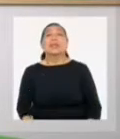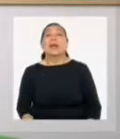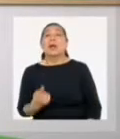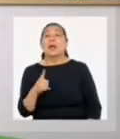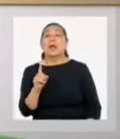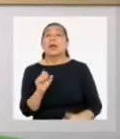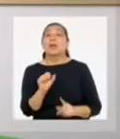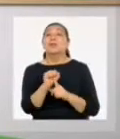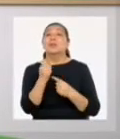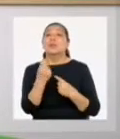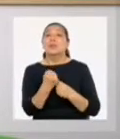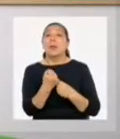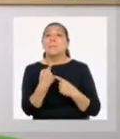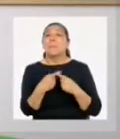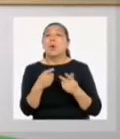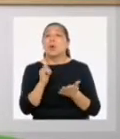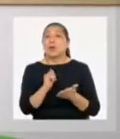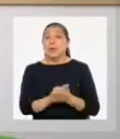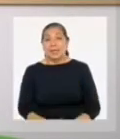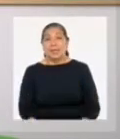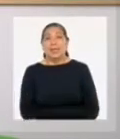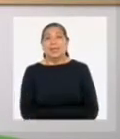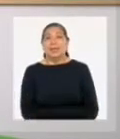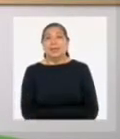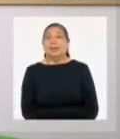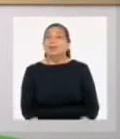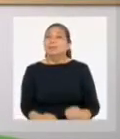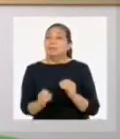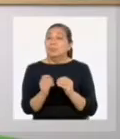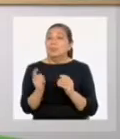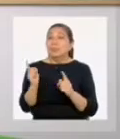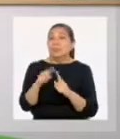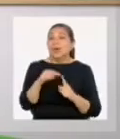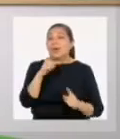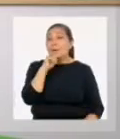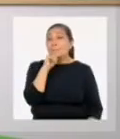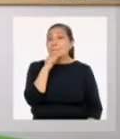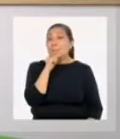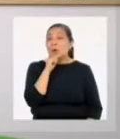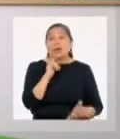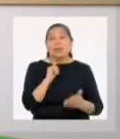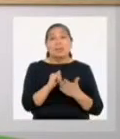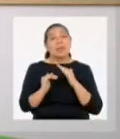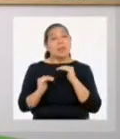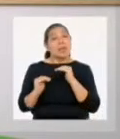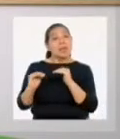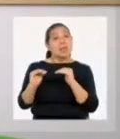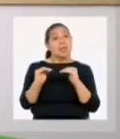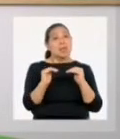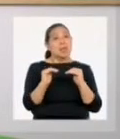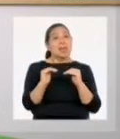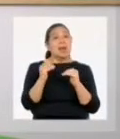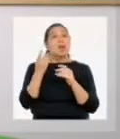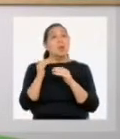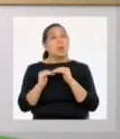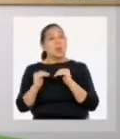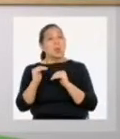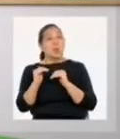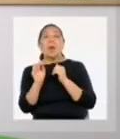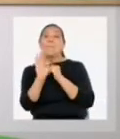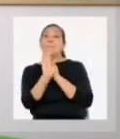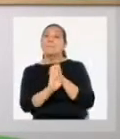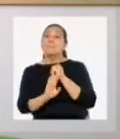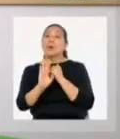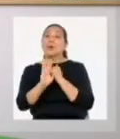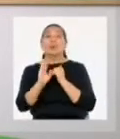célula de la sociedad. Por tanto, el trato hacia la mujer debía equivaler a esa armonía